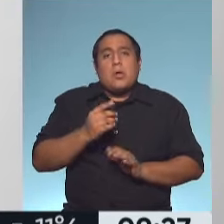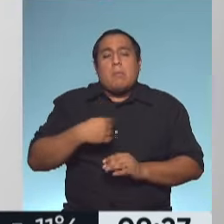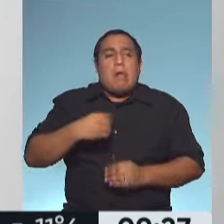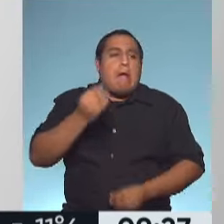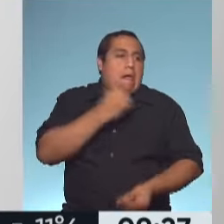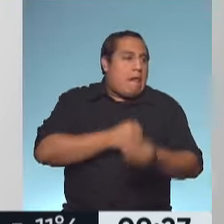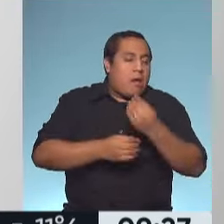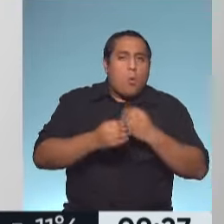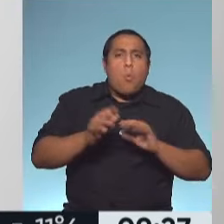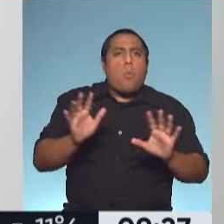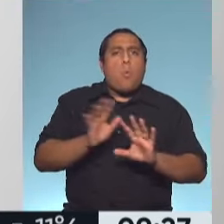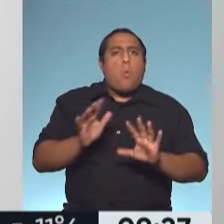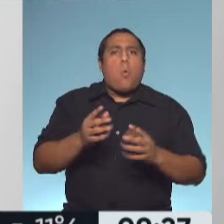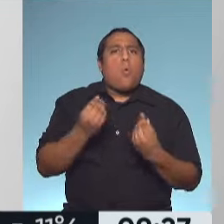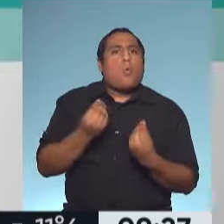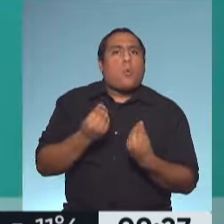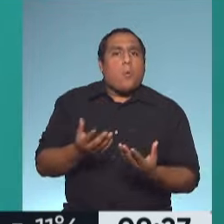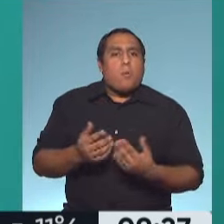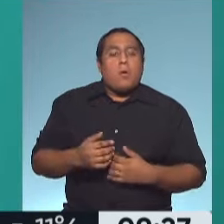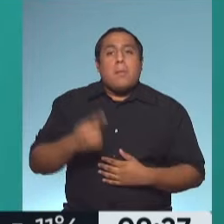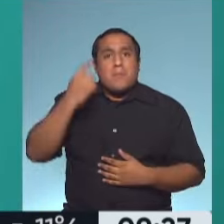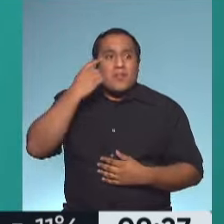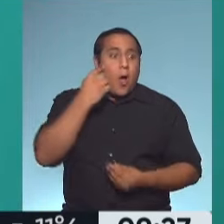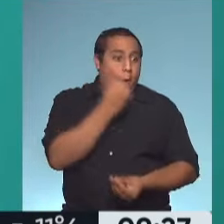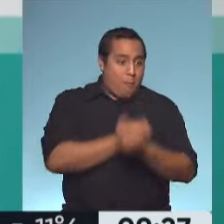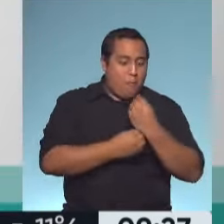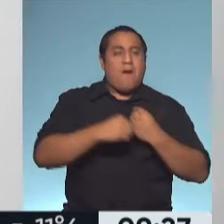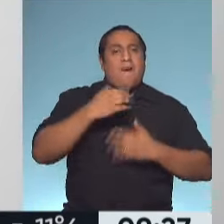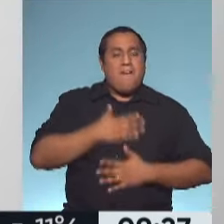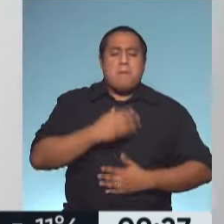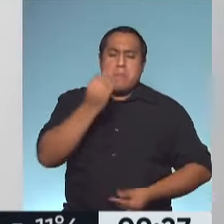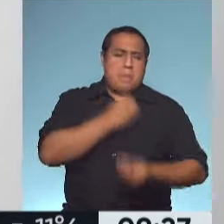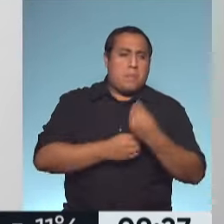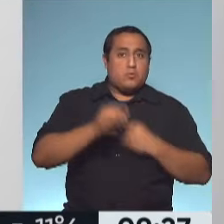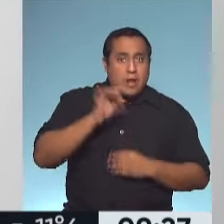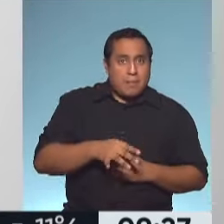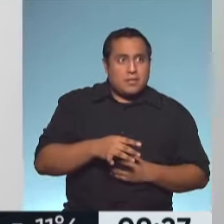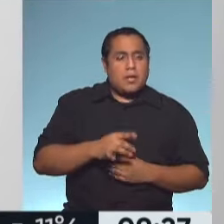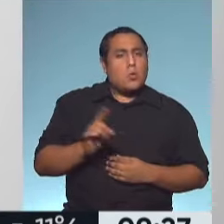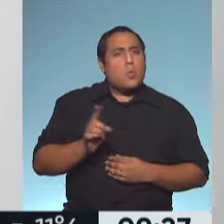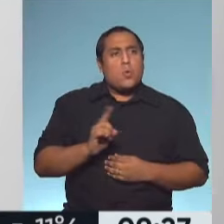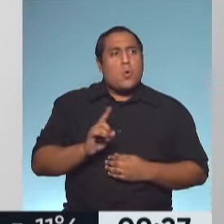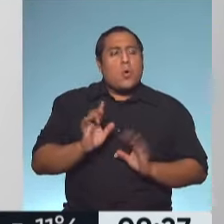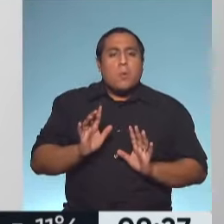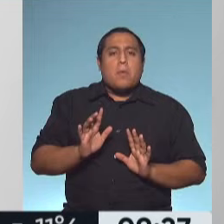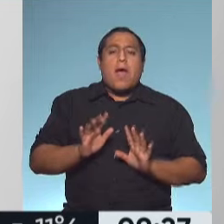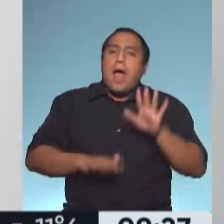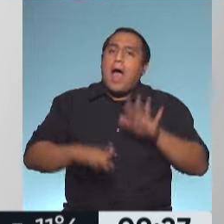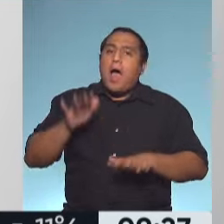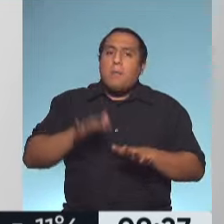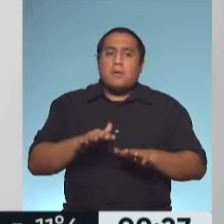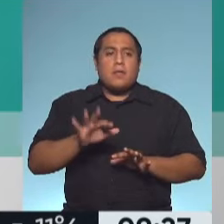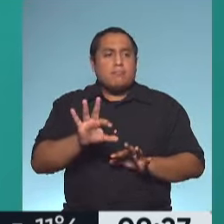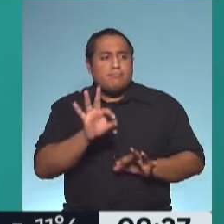solo y tranquilizarnos con la comida, ¿no? Porque a veces hacemos buenas elecciones que a veces no podemos.